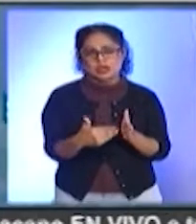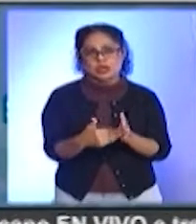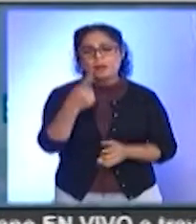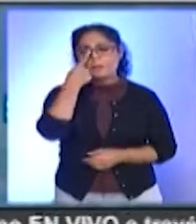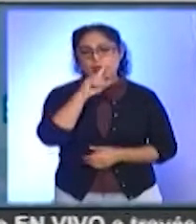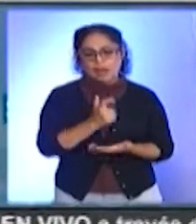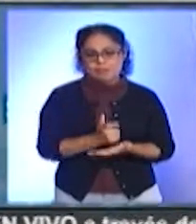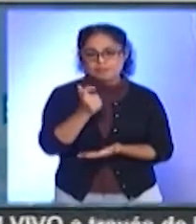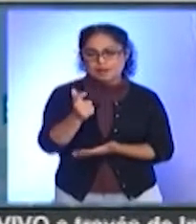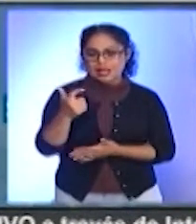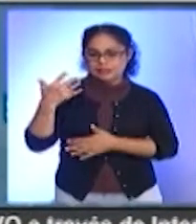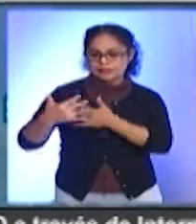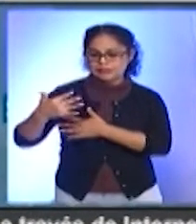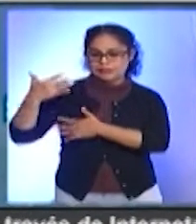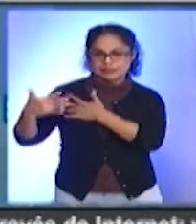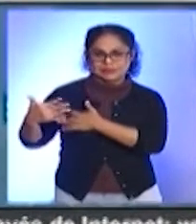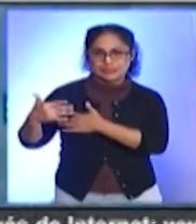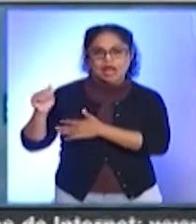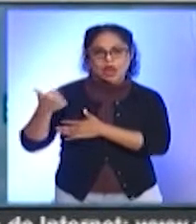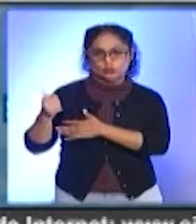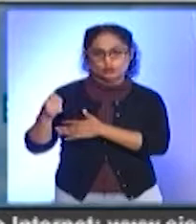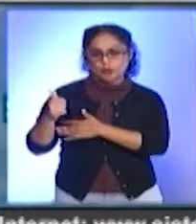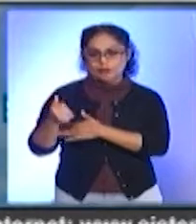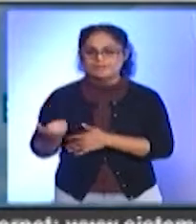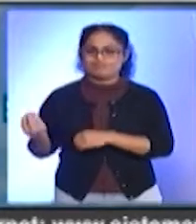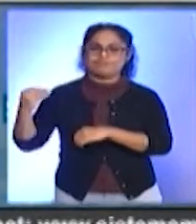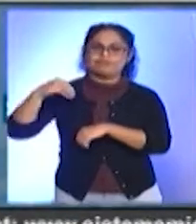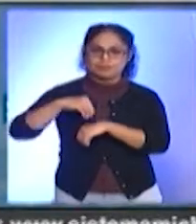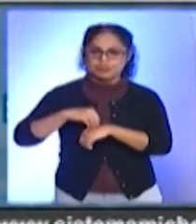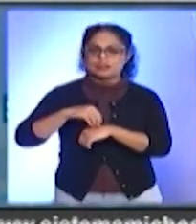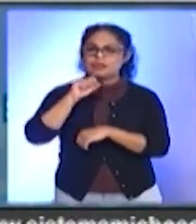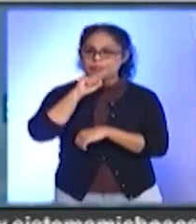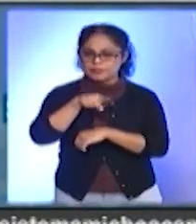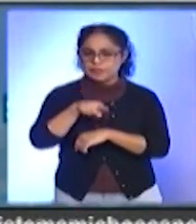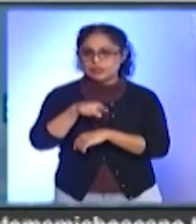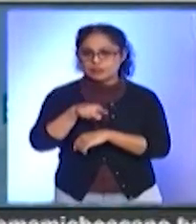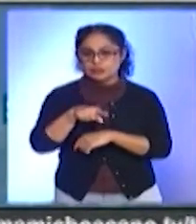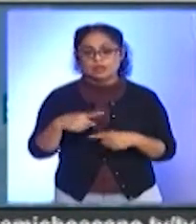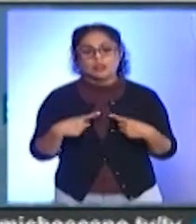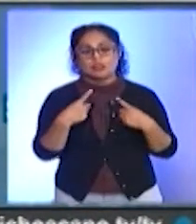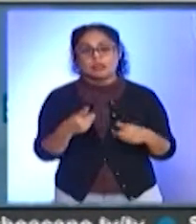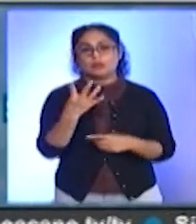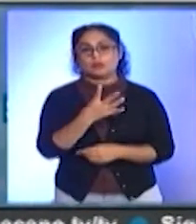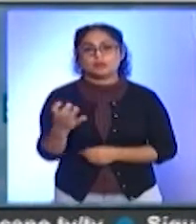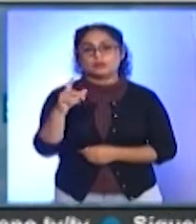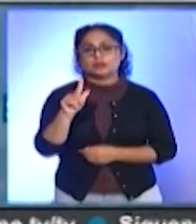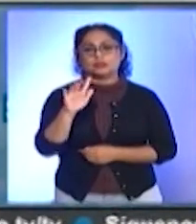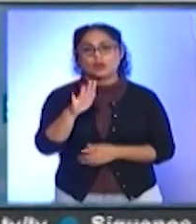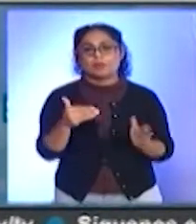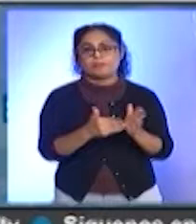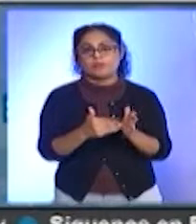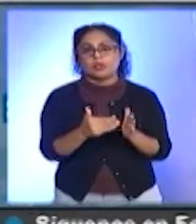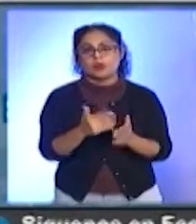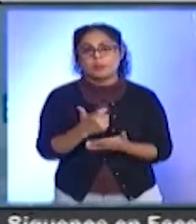pagar las dos quincenas de agosto y un retroactivo al incremento salarial y se destinarían 475 millones de